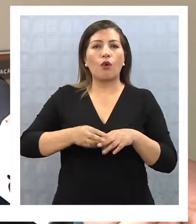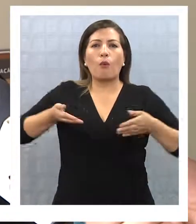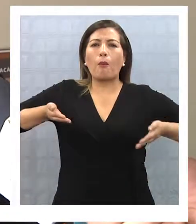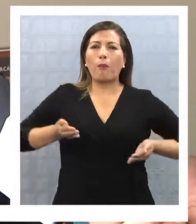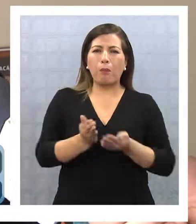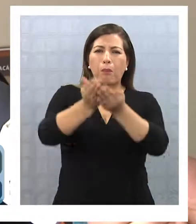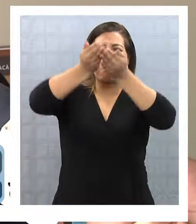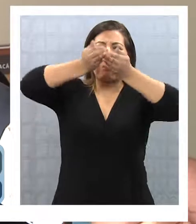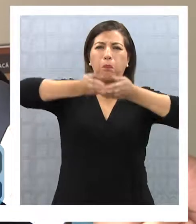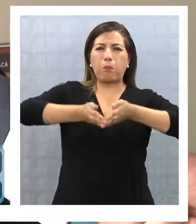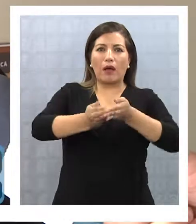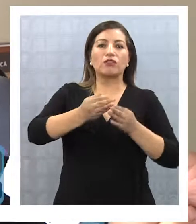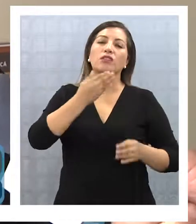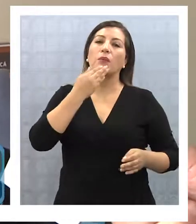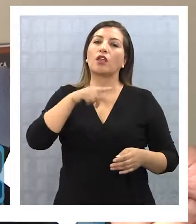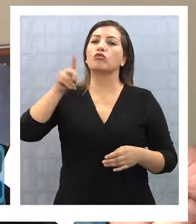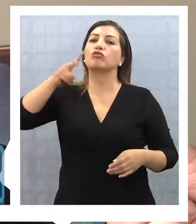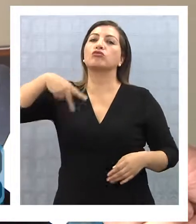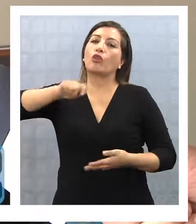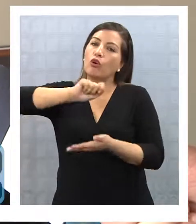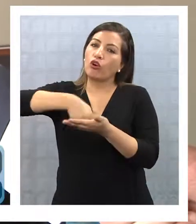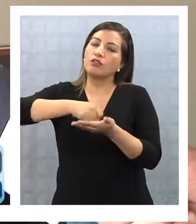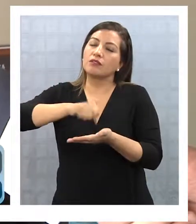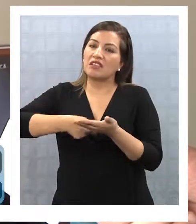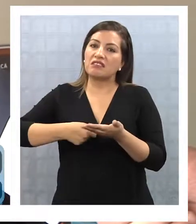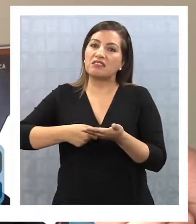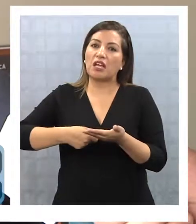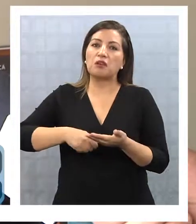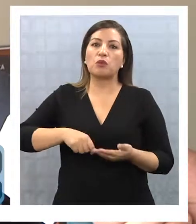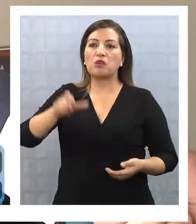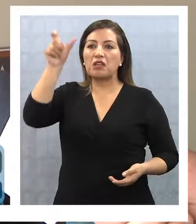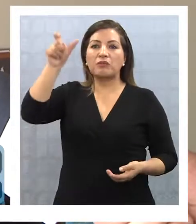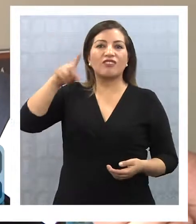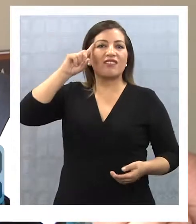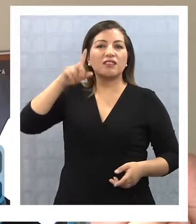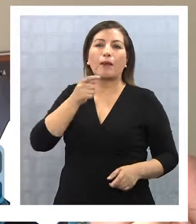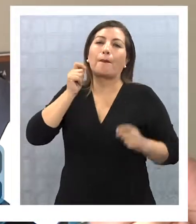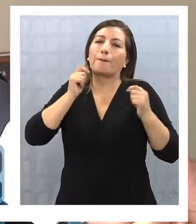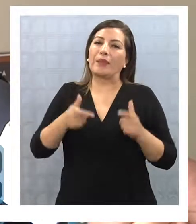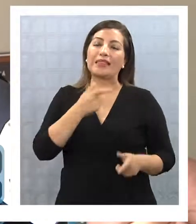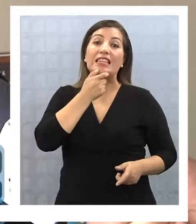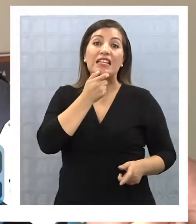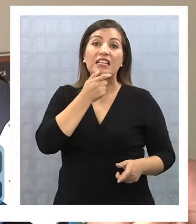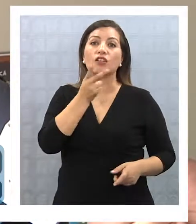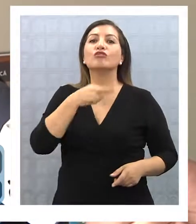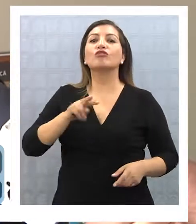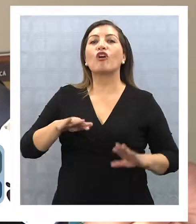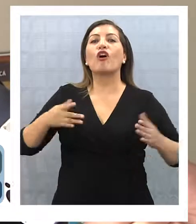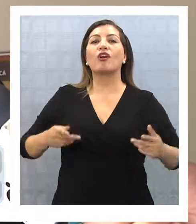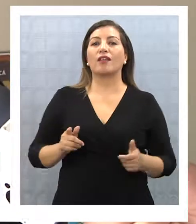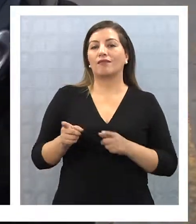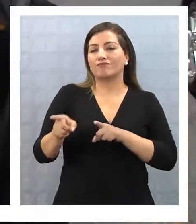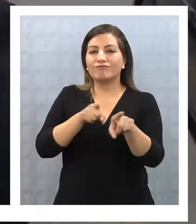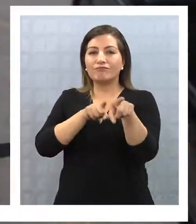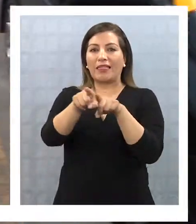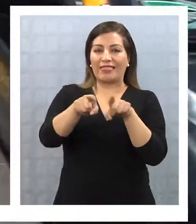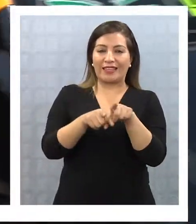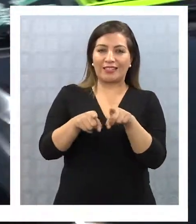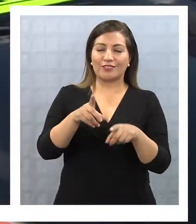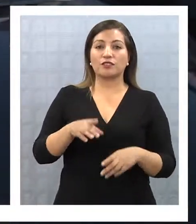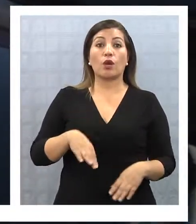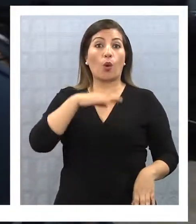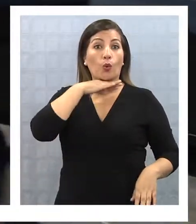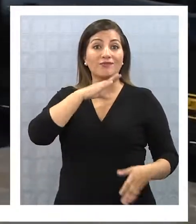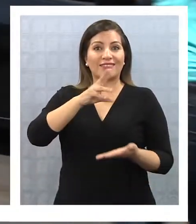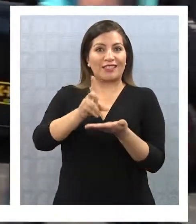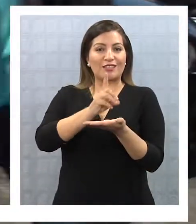que contratar traductor y todo ese tema. Ahora con estos diccionarios vamos a tener un trato directo con el turista. El